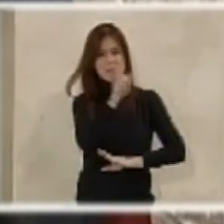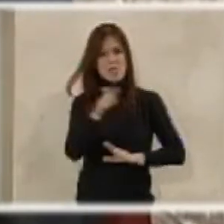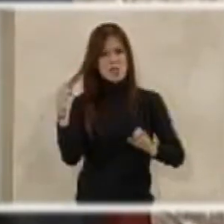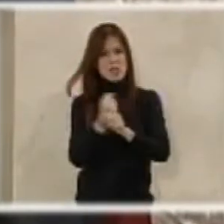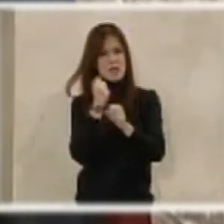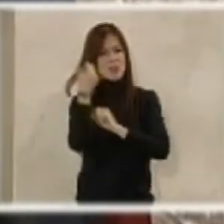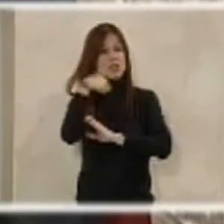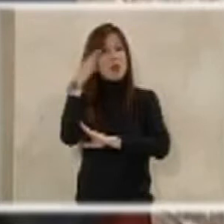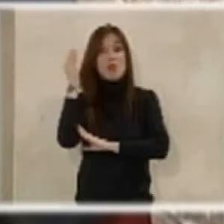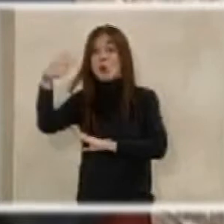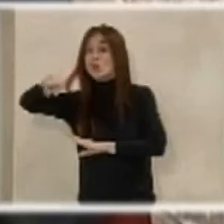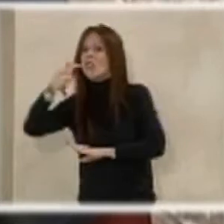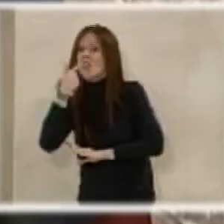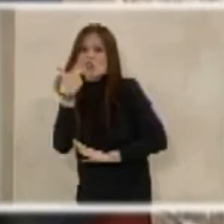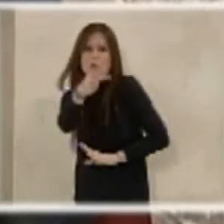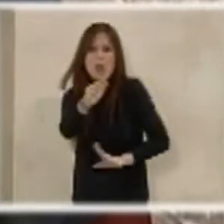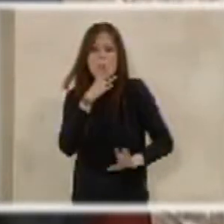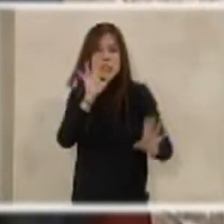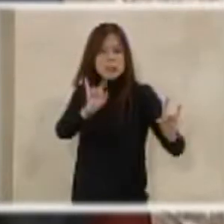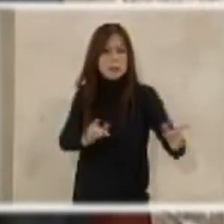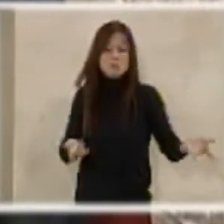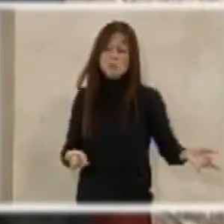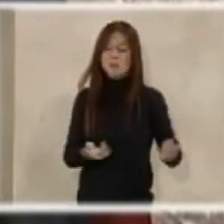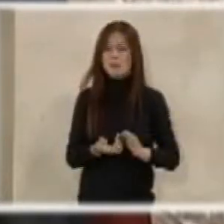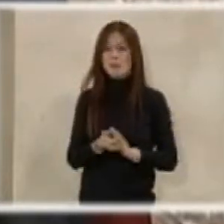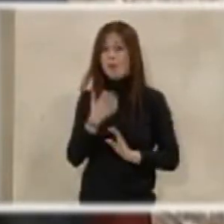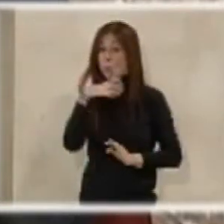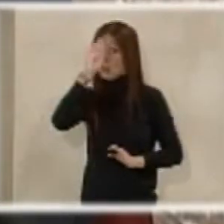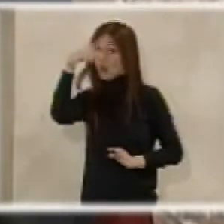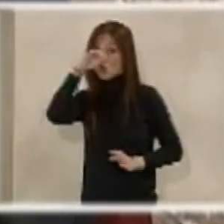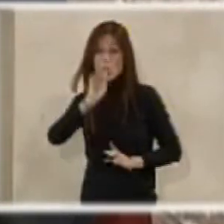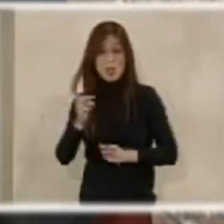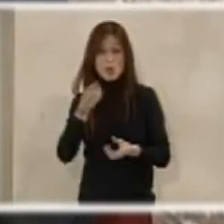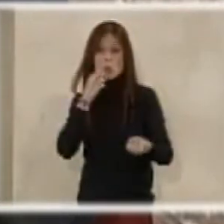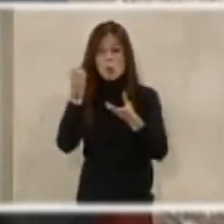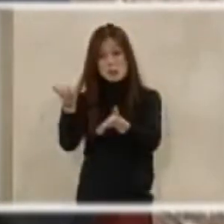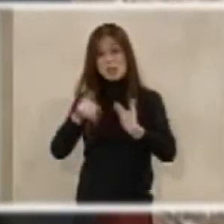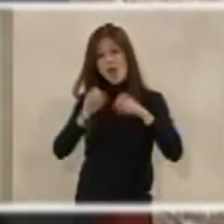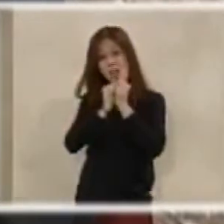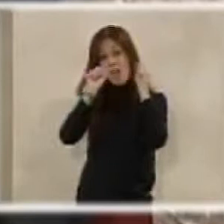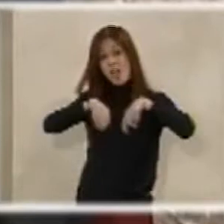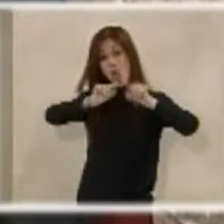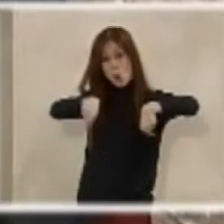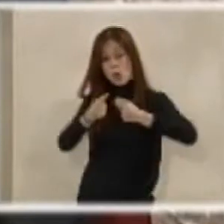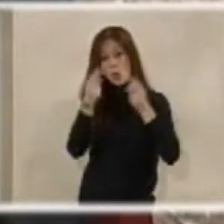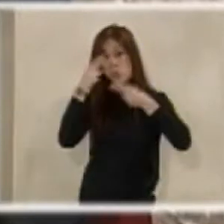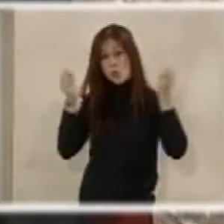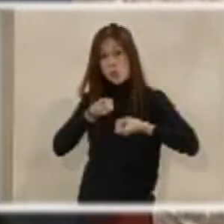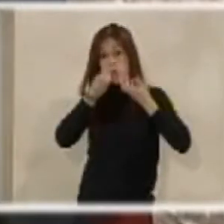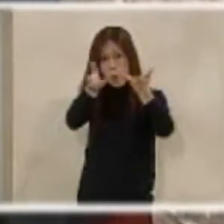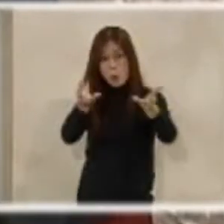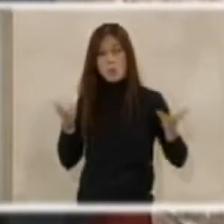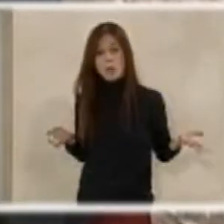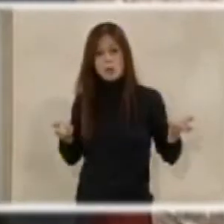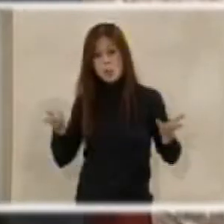trabajadores y trabajadoras. De todas formas, decirles, si no lo sabe, que se ha hecho un acuerdo que ha salido públicamente y que